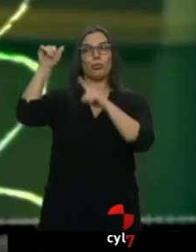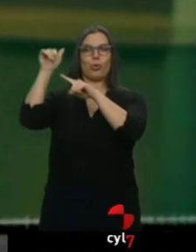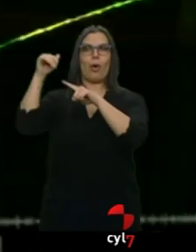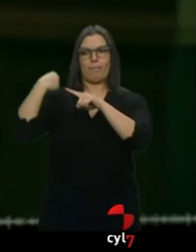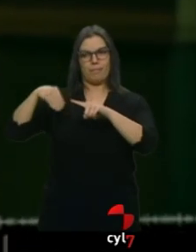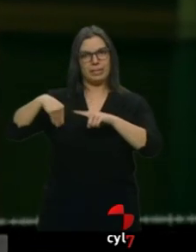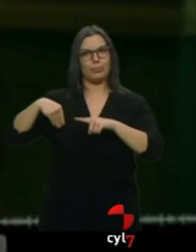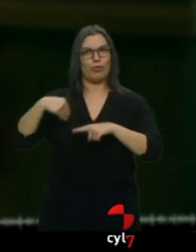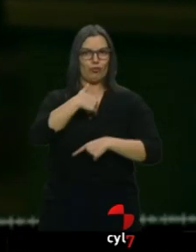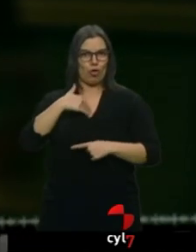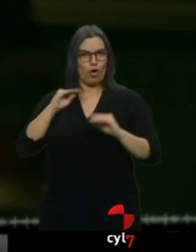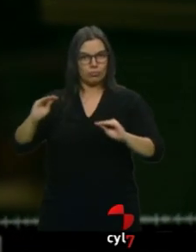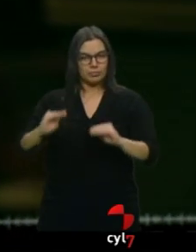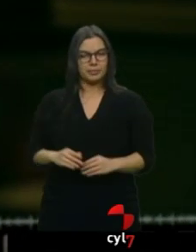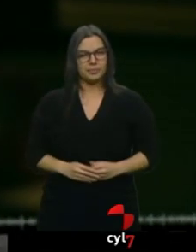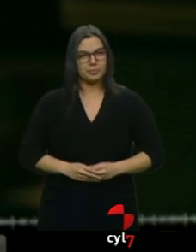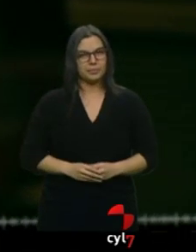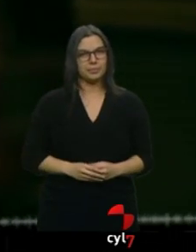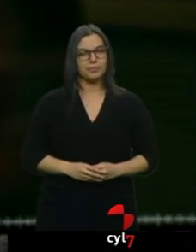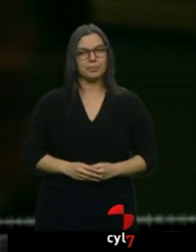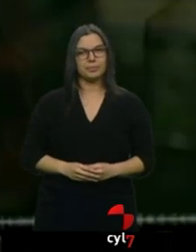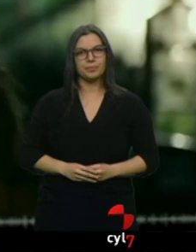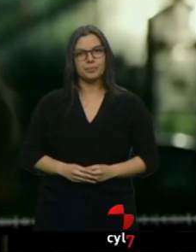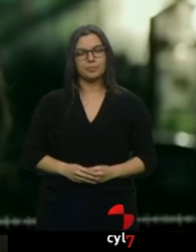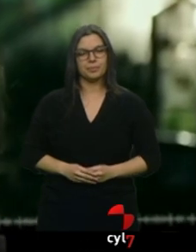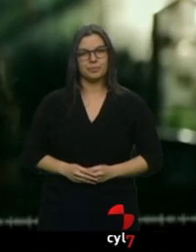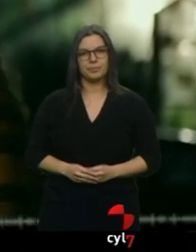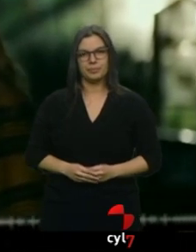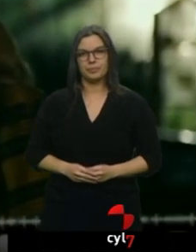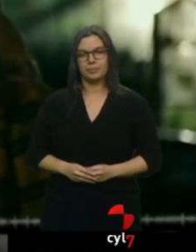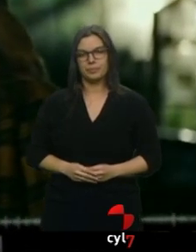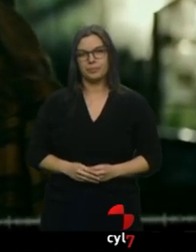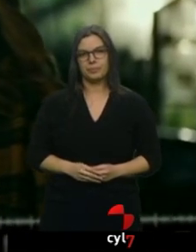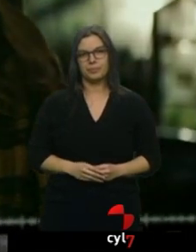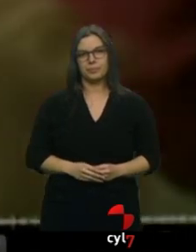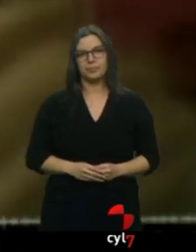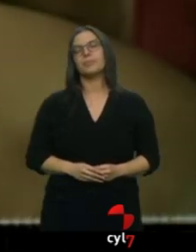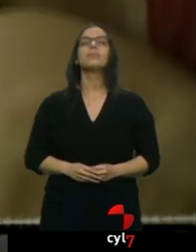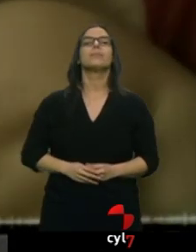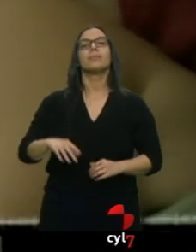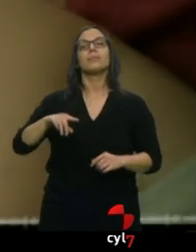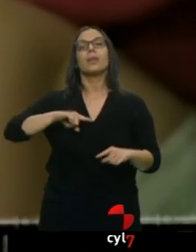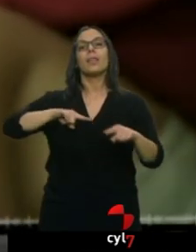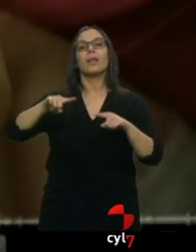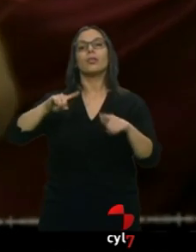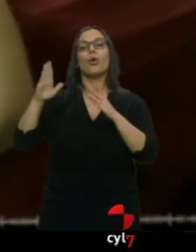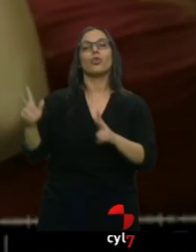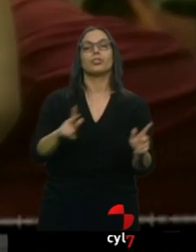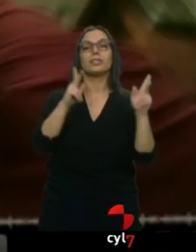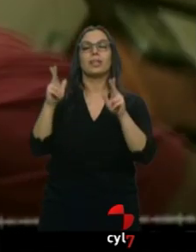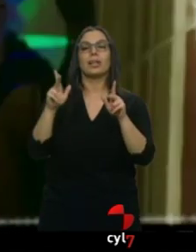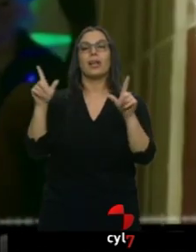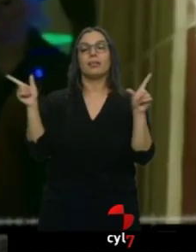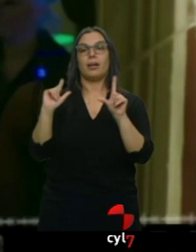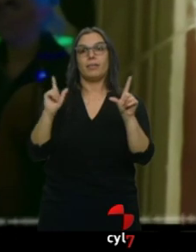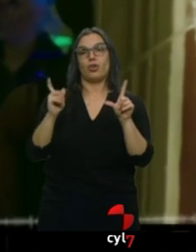Estoy esperando el momento adecuado porque cuando te lo pida ya no me echaré atrás. El director de la serie de televisión This Is Us cuenta